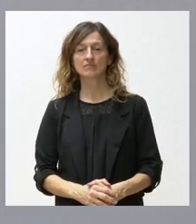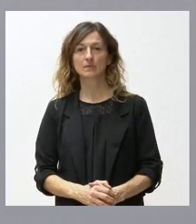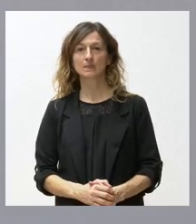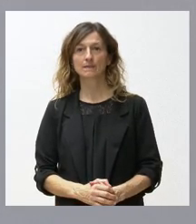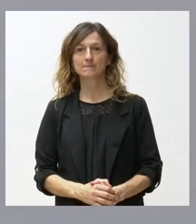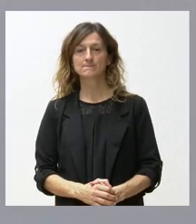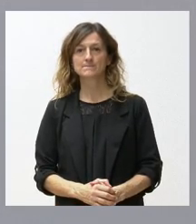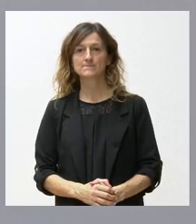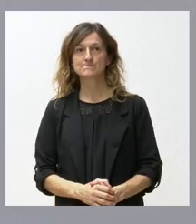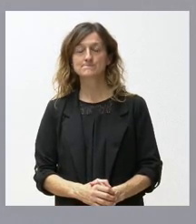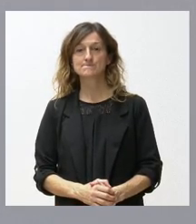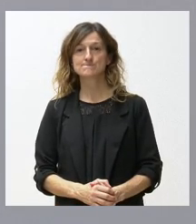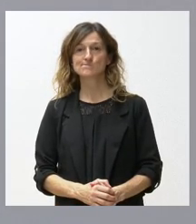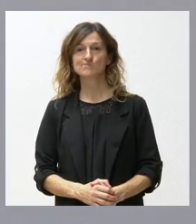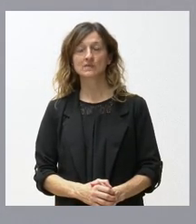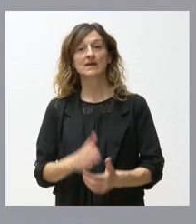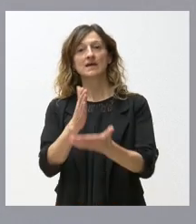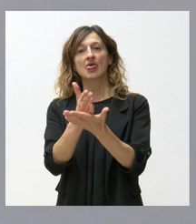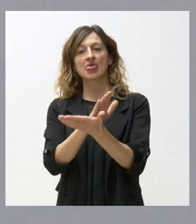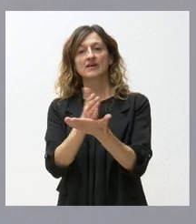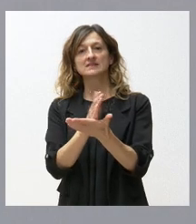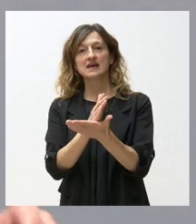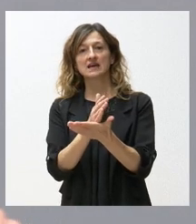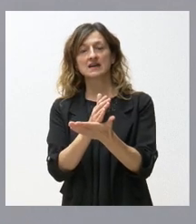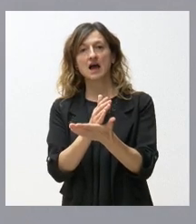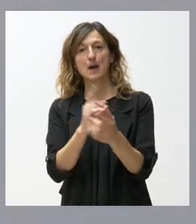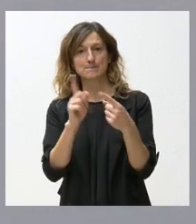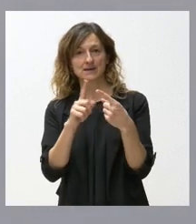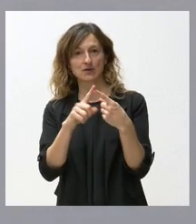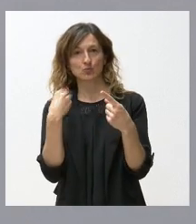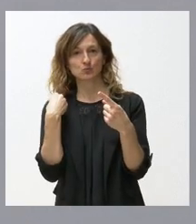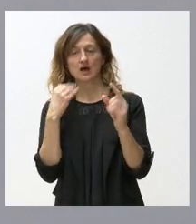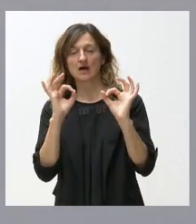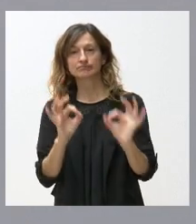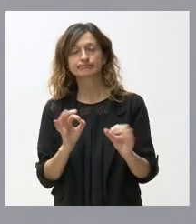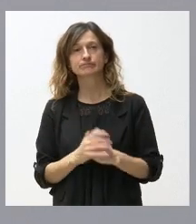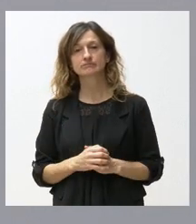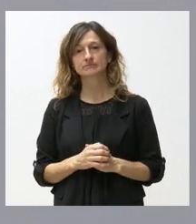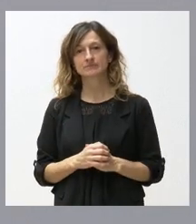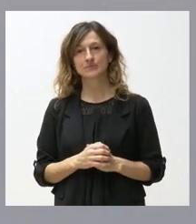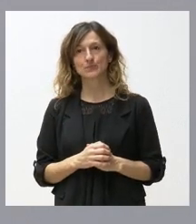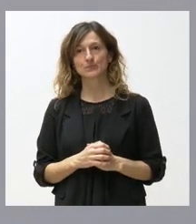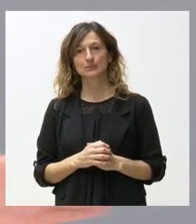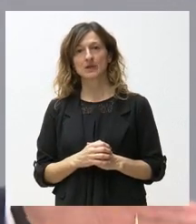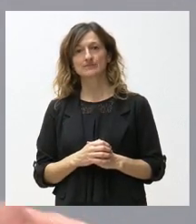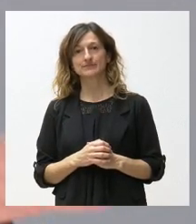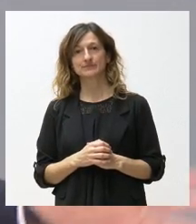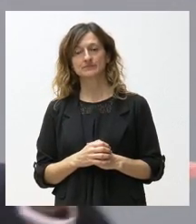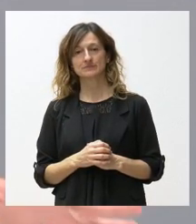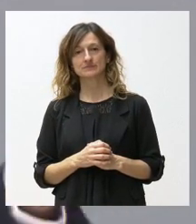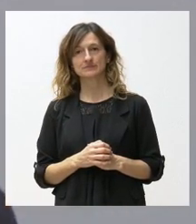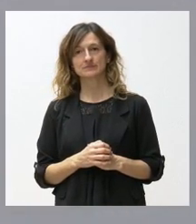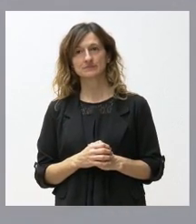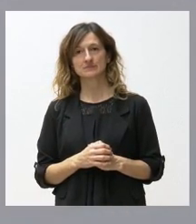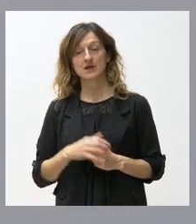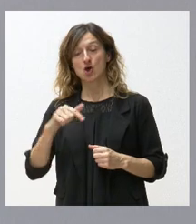La cuantía del SERLA pregunta usted en su primera intervención. Yo creo que hoy ya